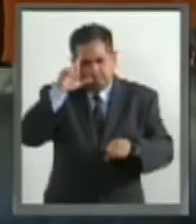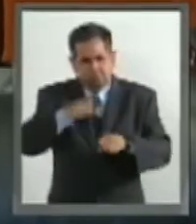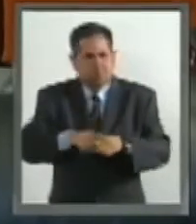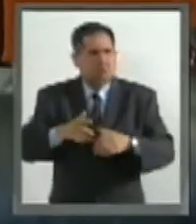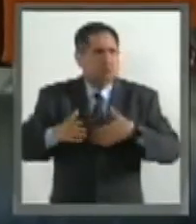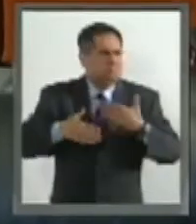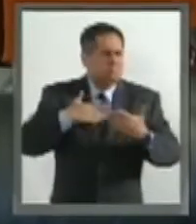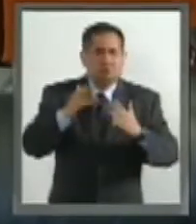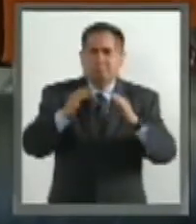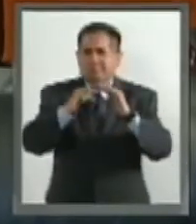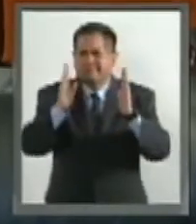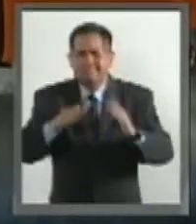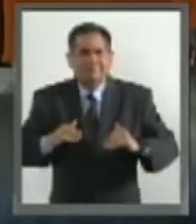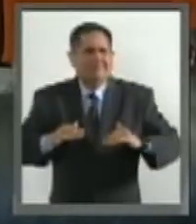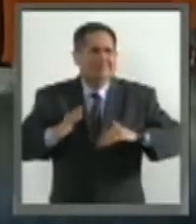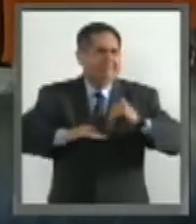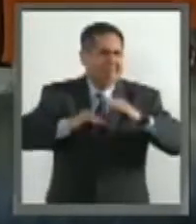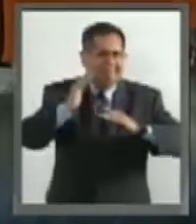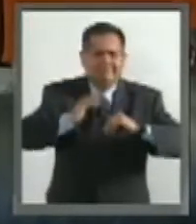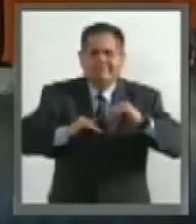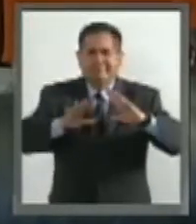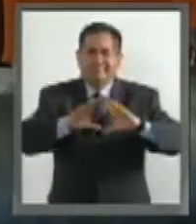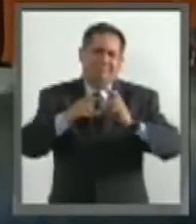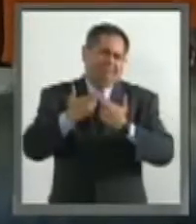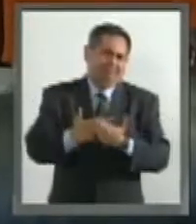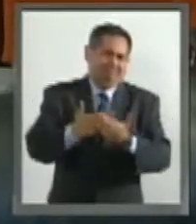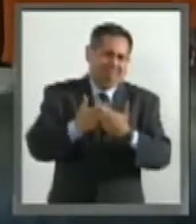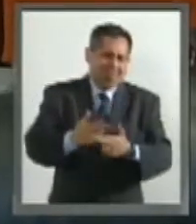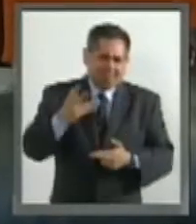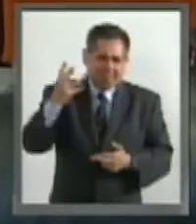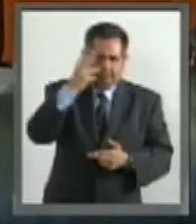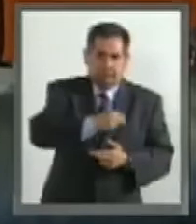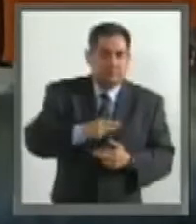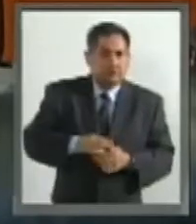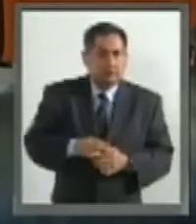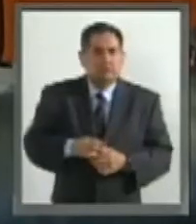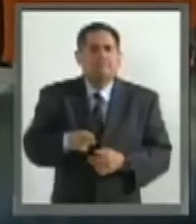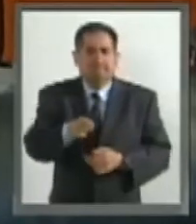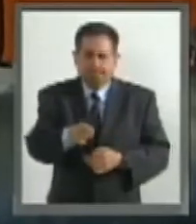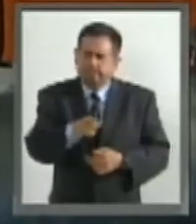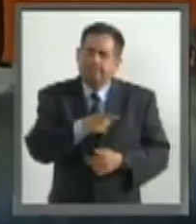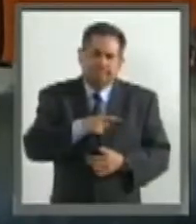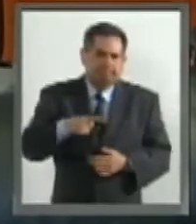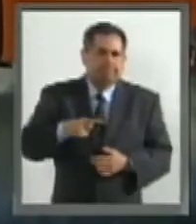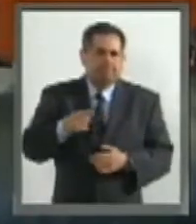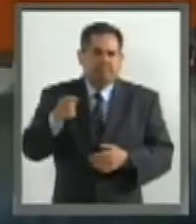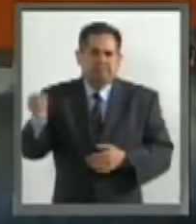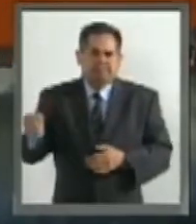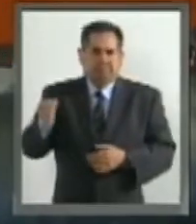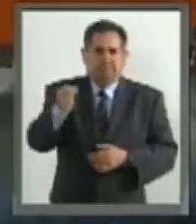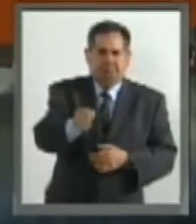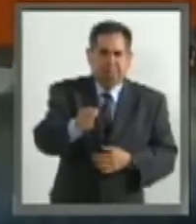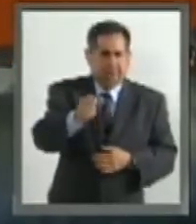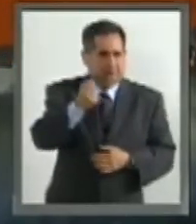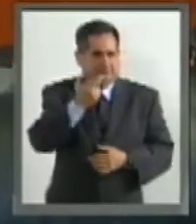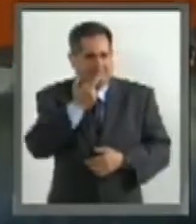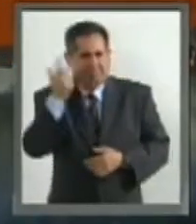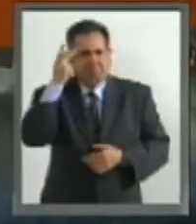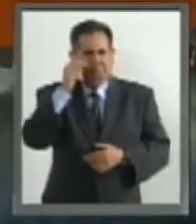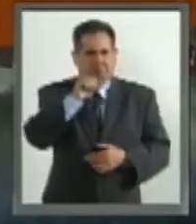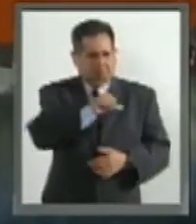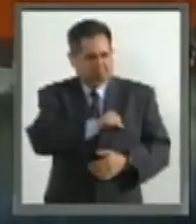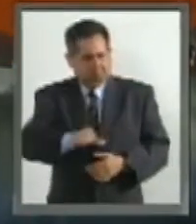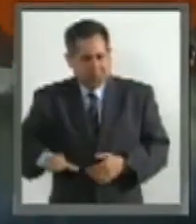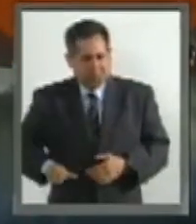su arquitectura, sus edificios, y que creo que merece a un alcalde que